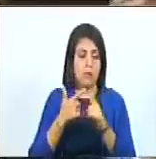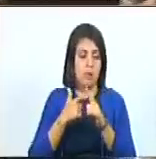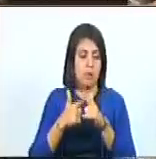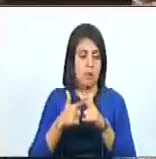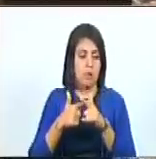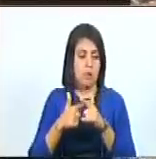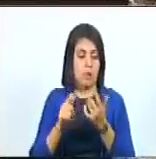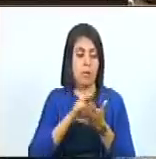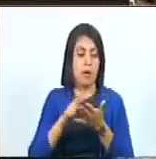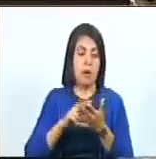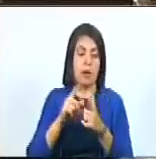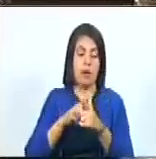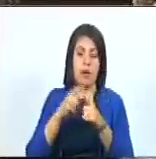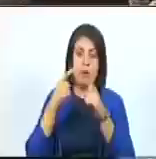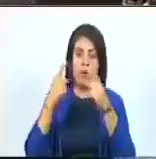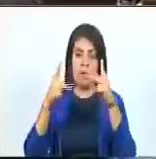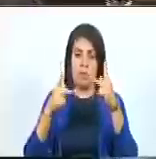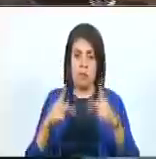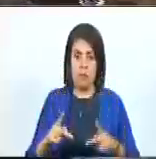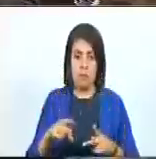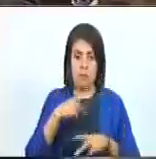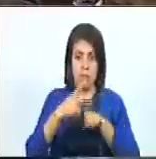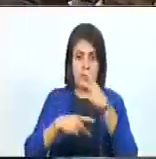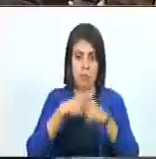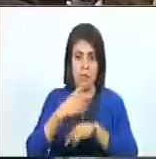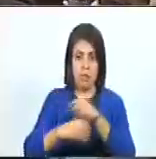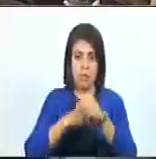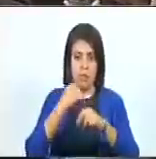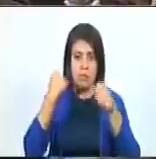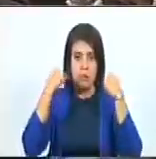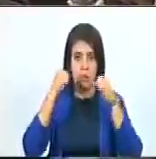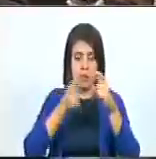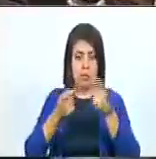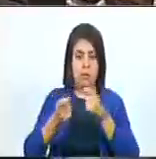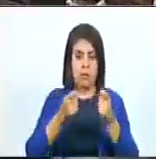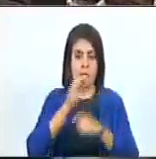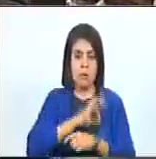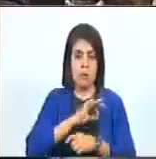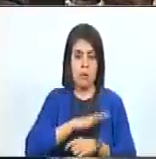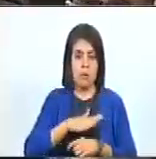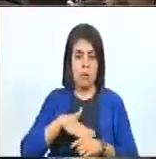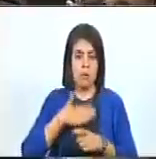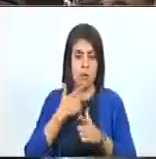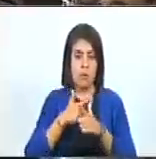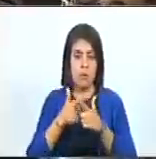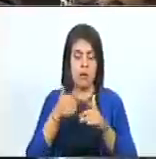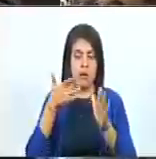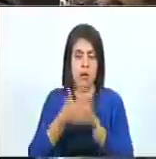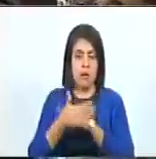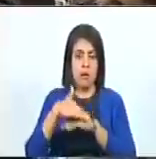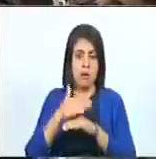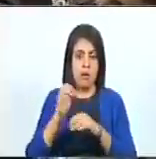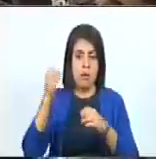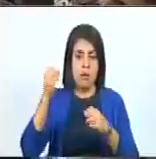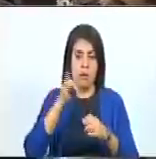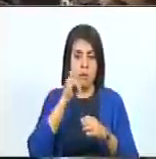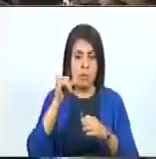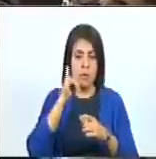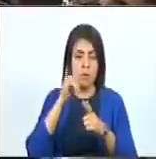leo textualmente, el procedimiento para el ejercicio de la Contraloría Social podría iniciarse por medio de denuncia,